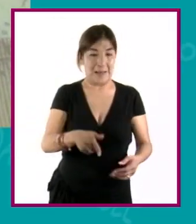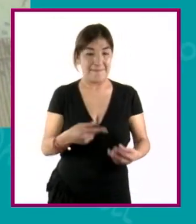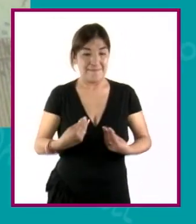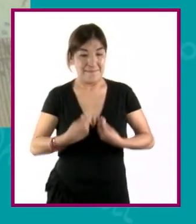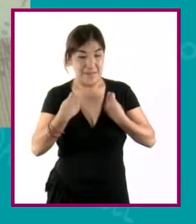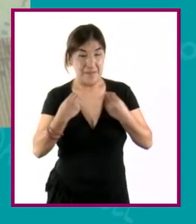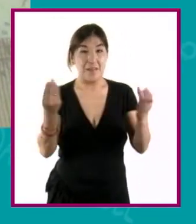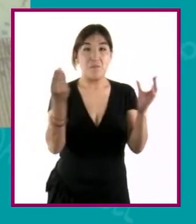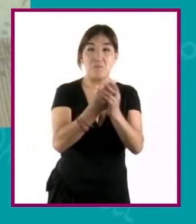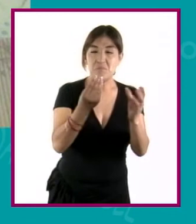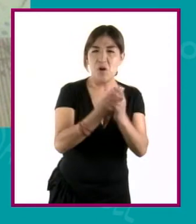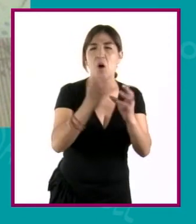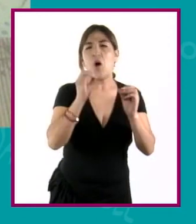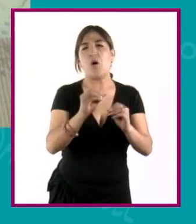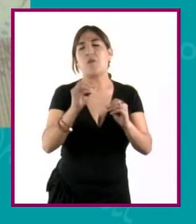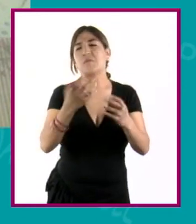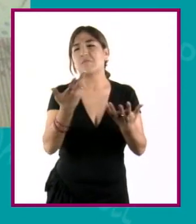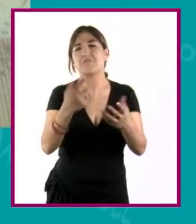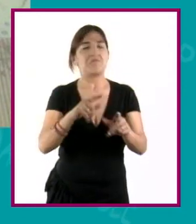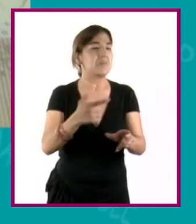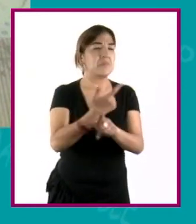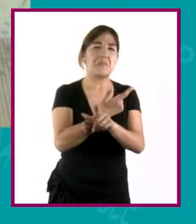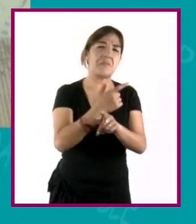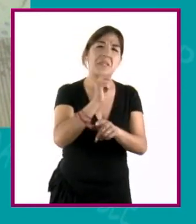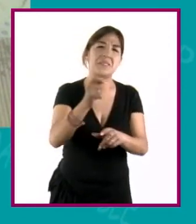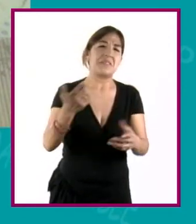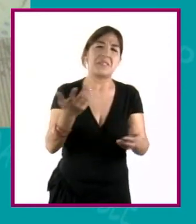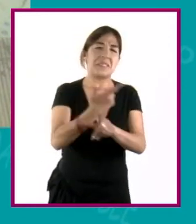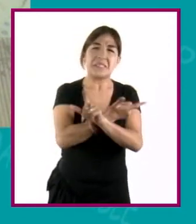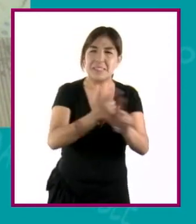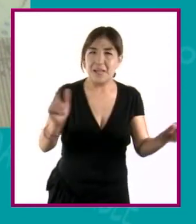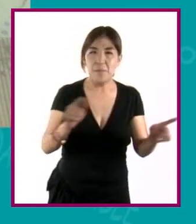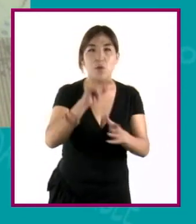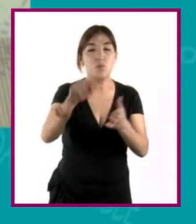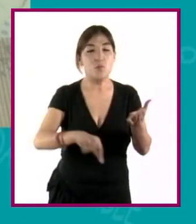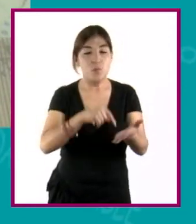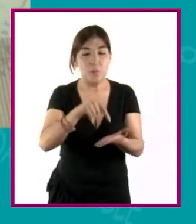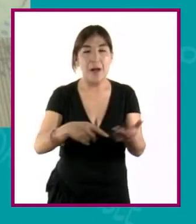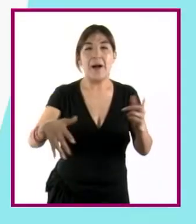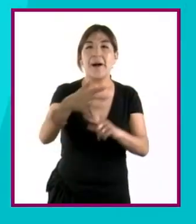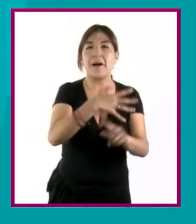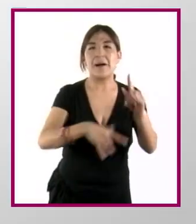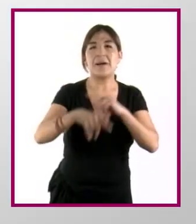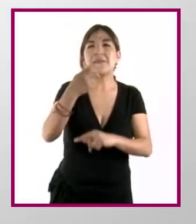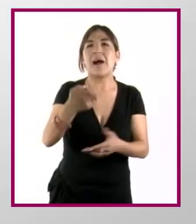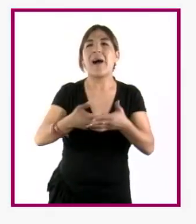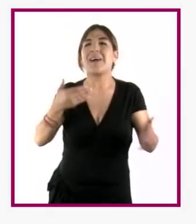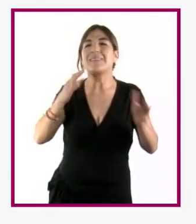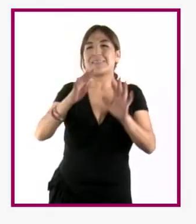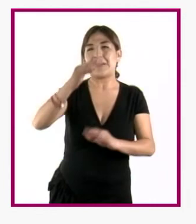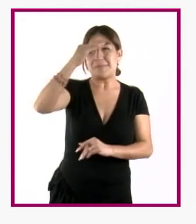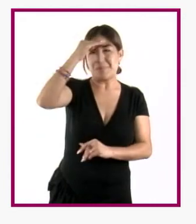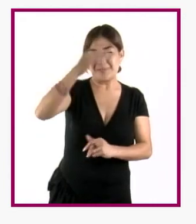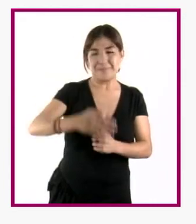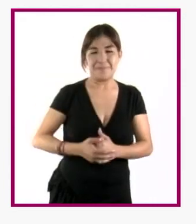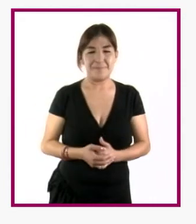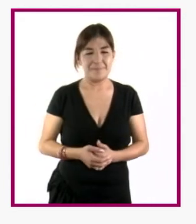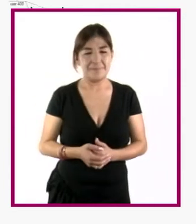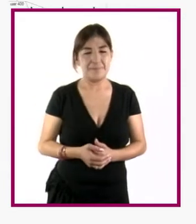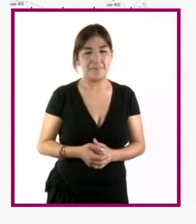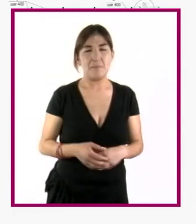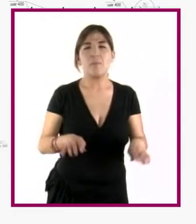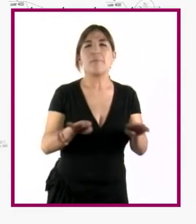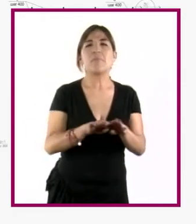ya sea privada o vida pública, se pueda constituir en ese espacio que fue pensado en algún principio. Escoger una escala